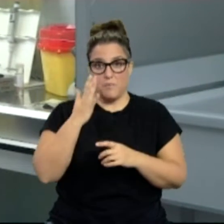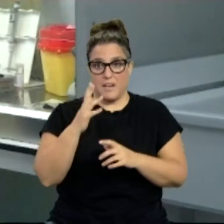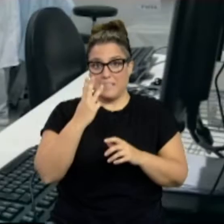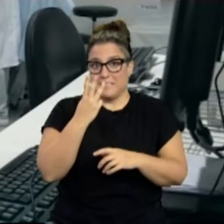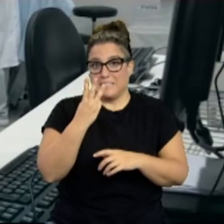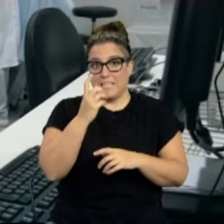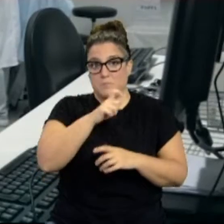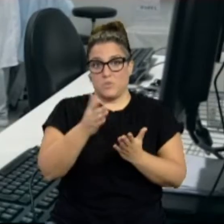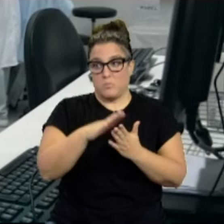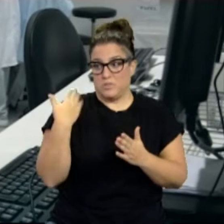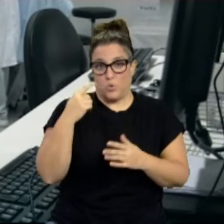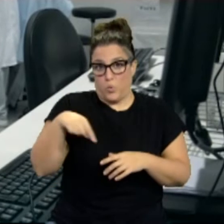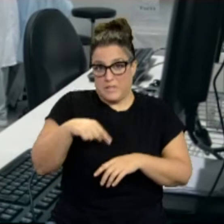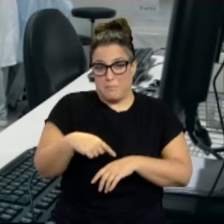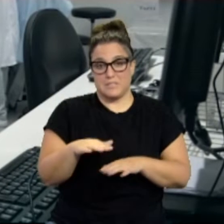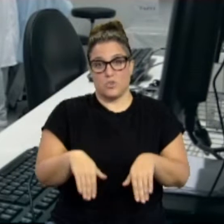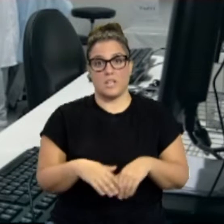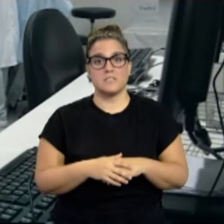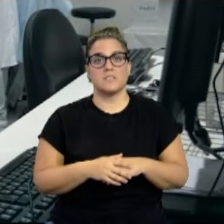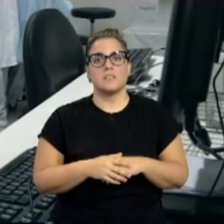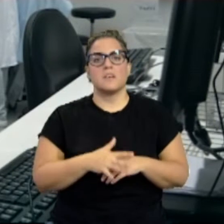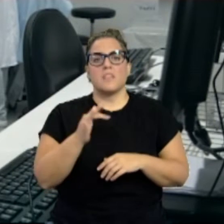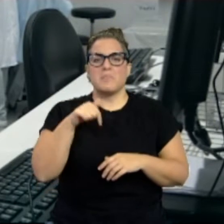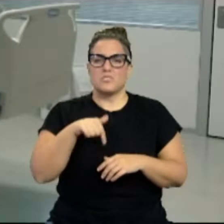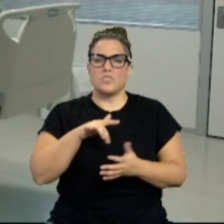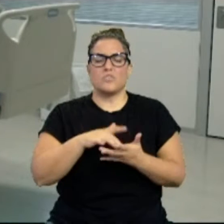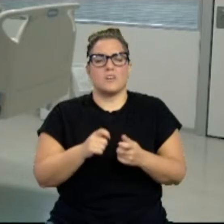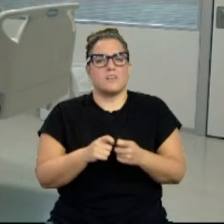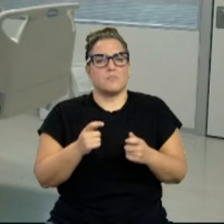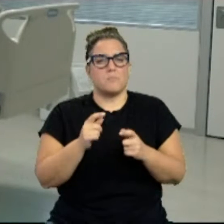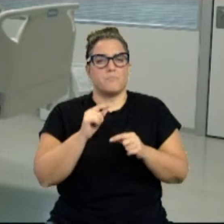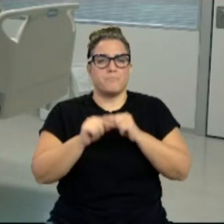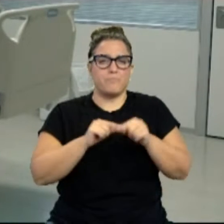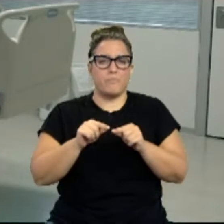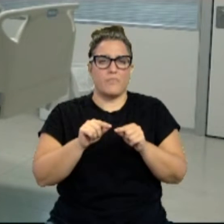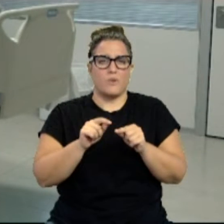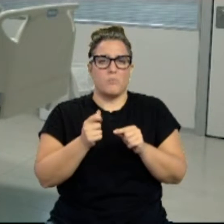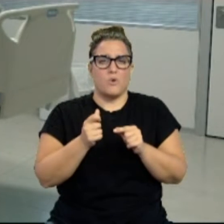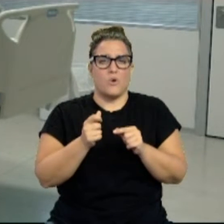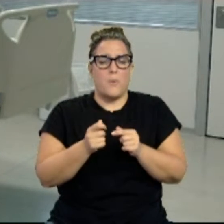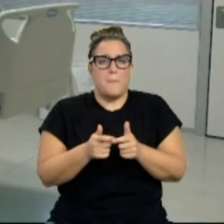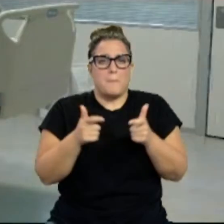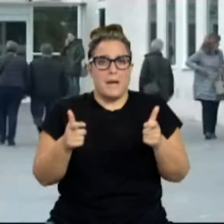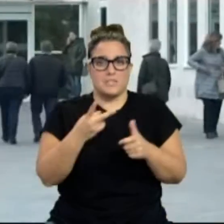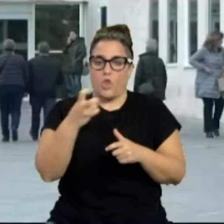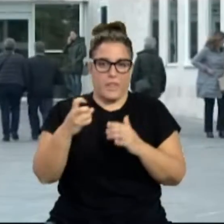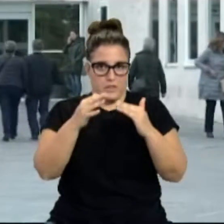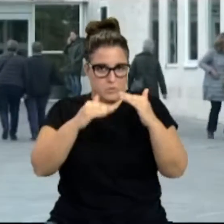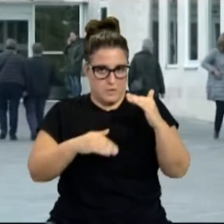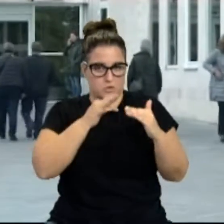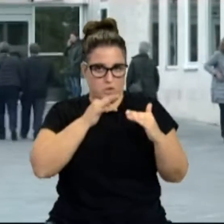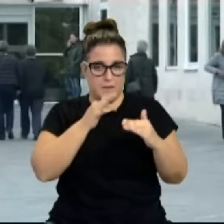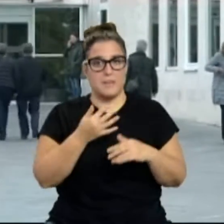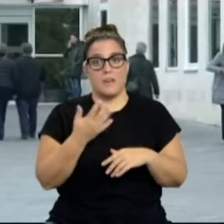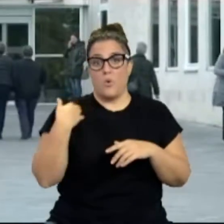en el que además se produce un ligero repunte de casos pero sin superar los 200. En las últimas horas se han registrado 158